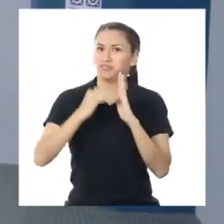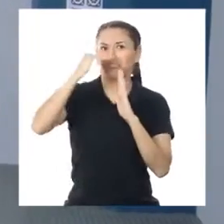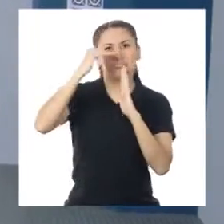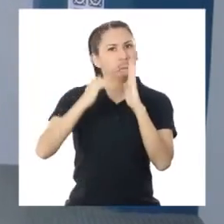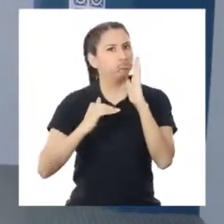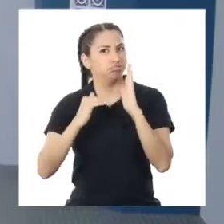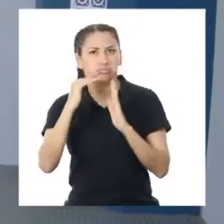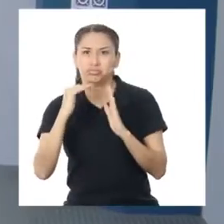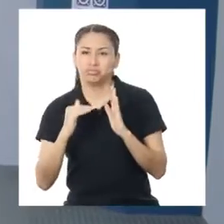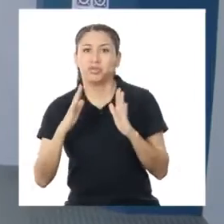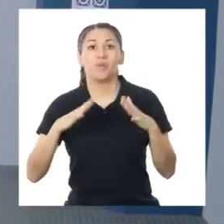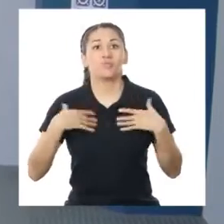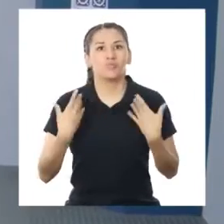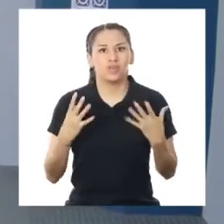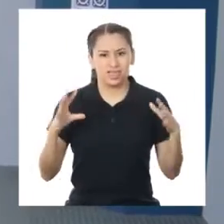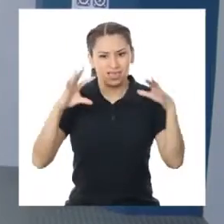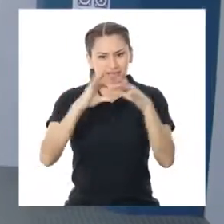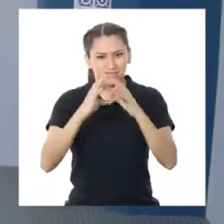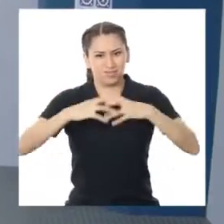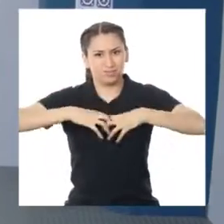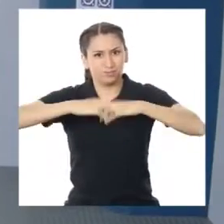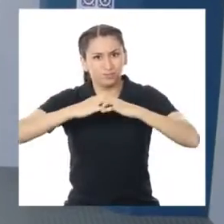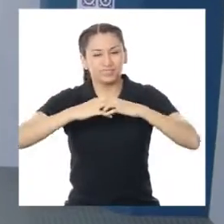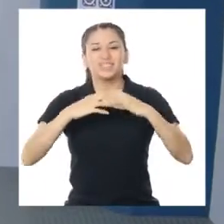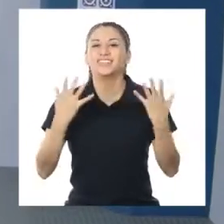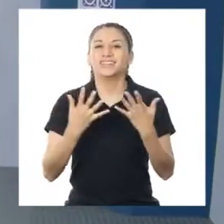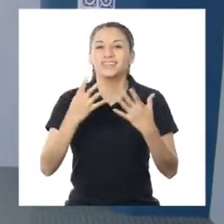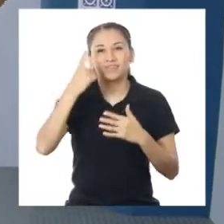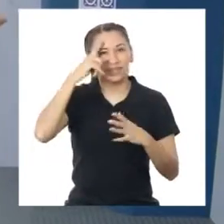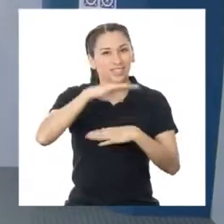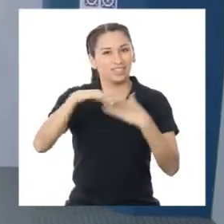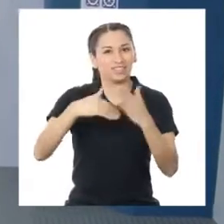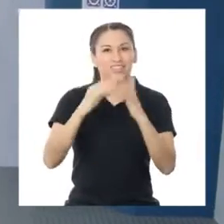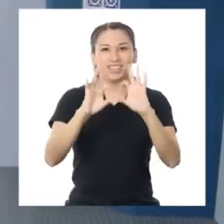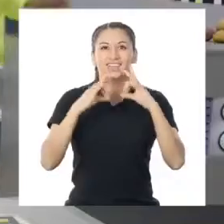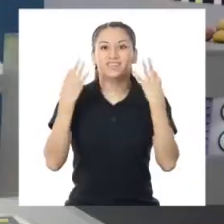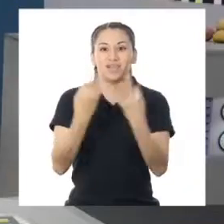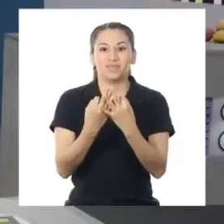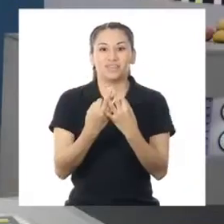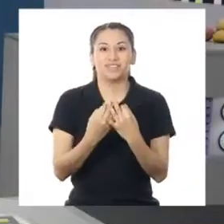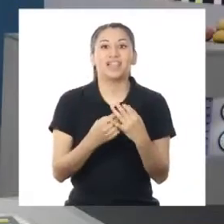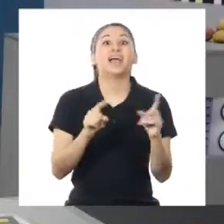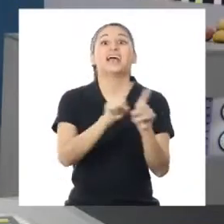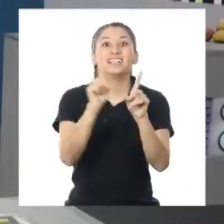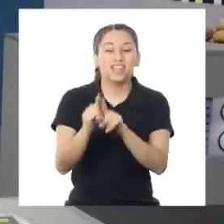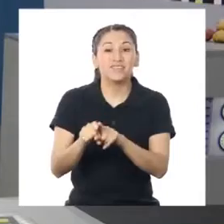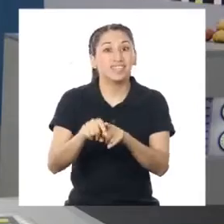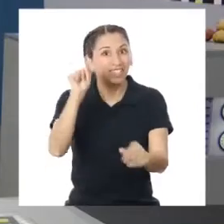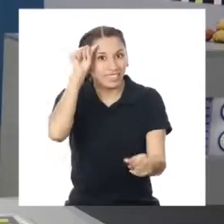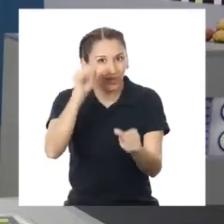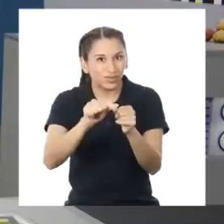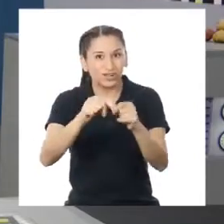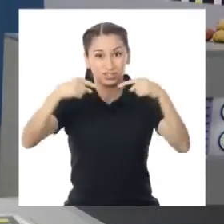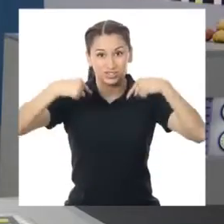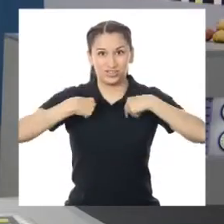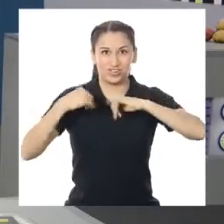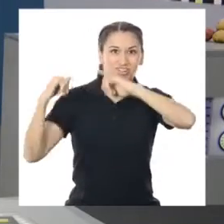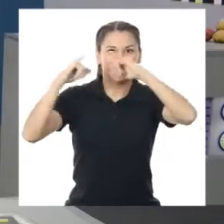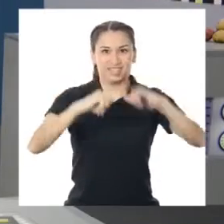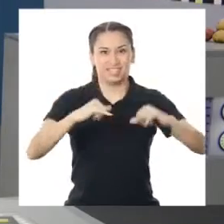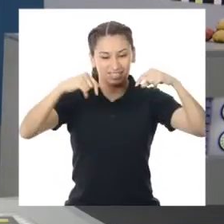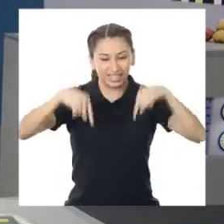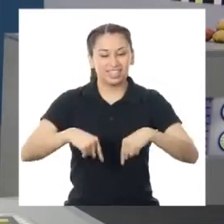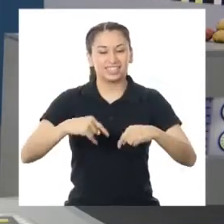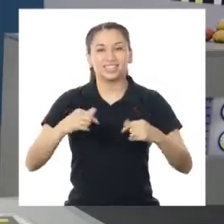edades y pueden fortalecer y unir a las familias. ¡Y recuerden que yo